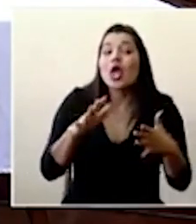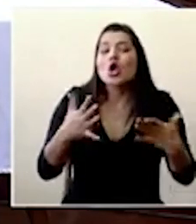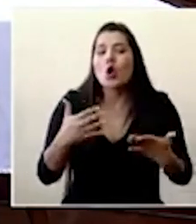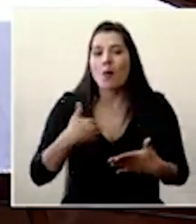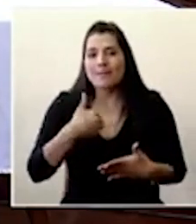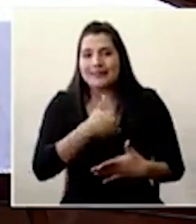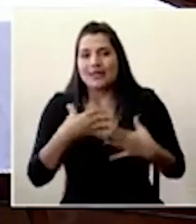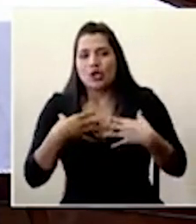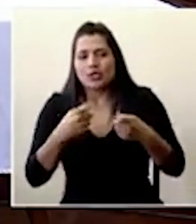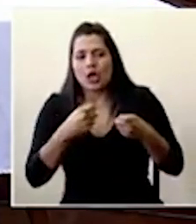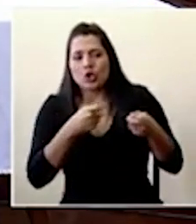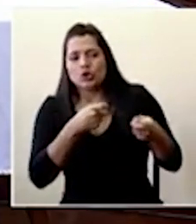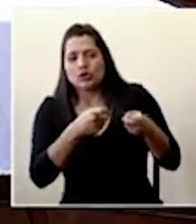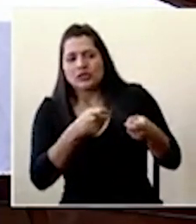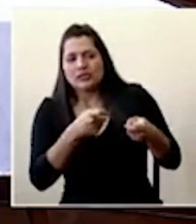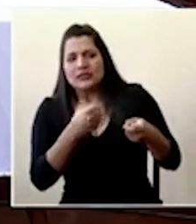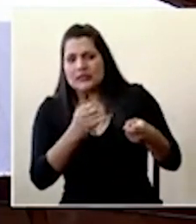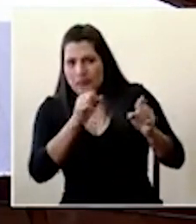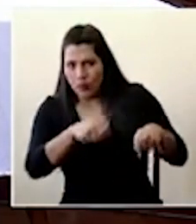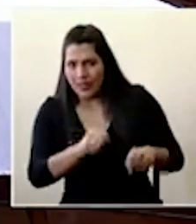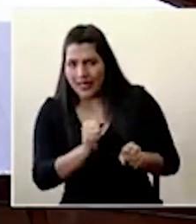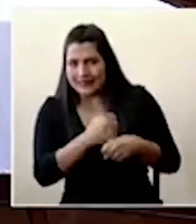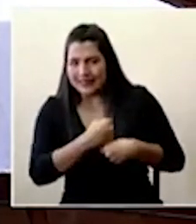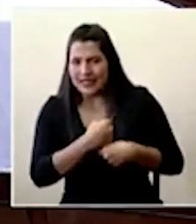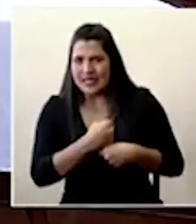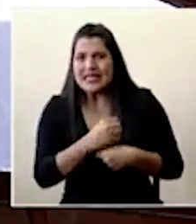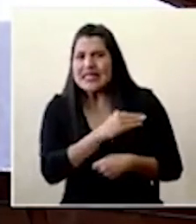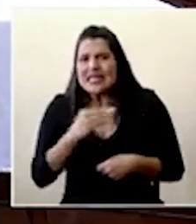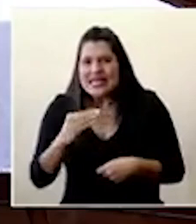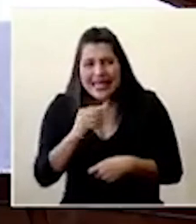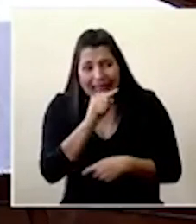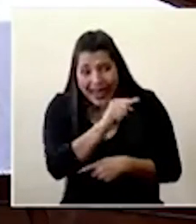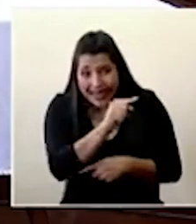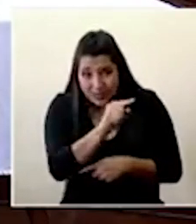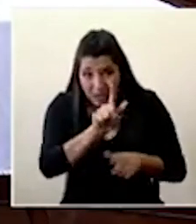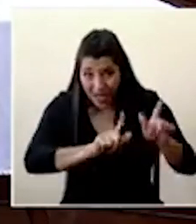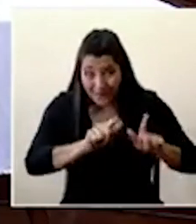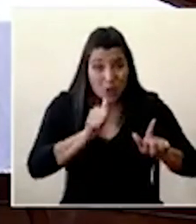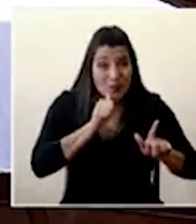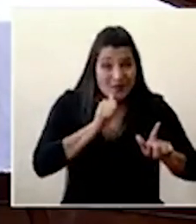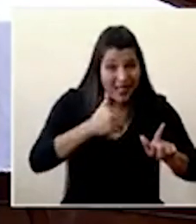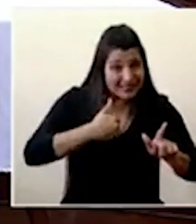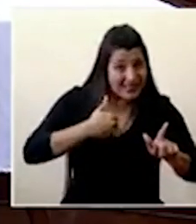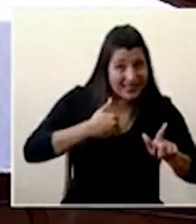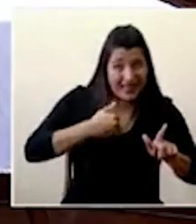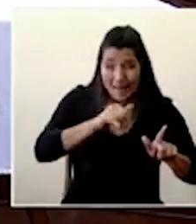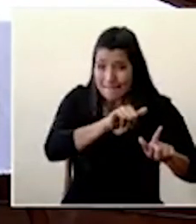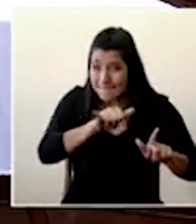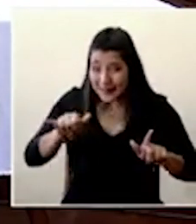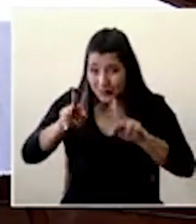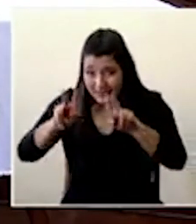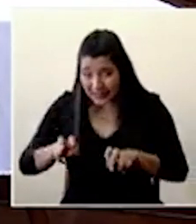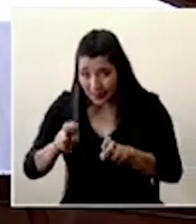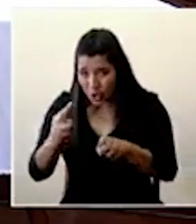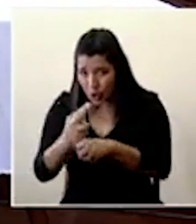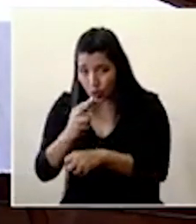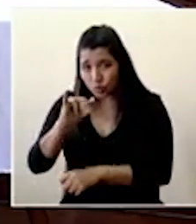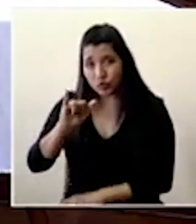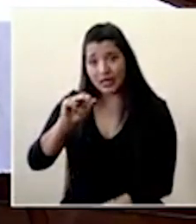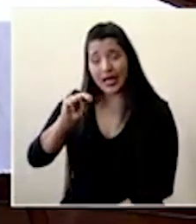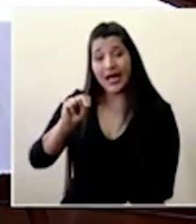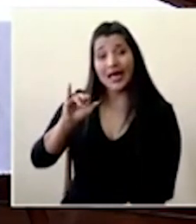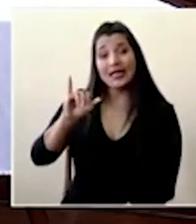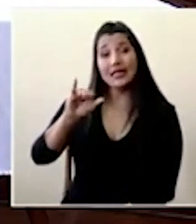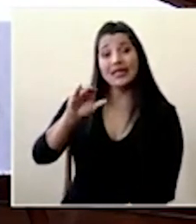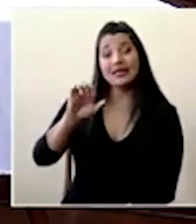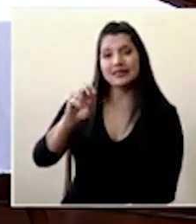pruebas de laboratorio? Y si ellos tienen exactamente la misma prueba que ejecuta Incienza. Y que si solo ejecutan